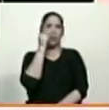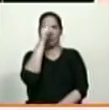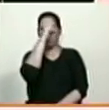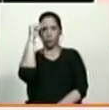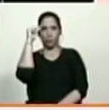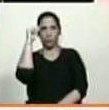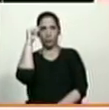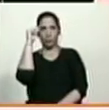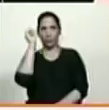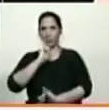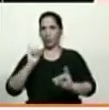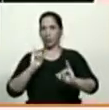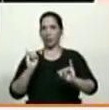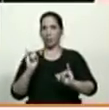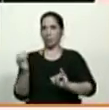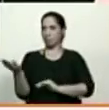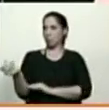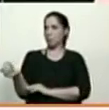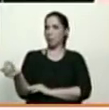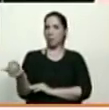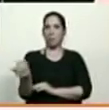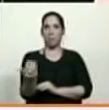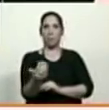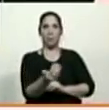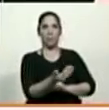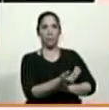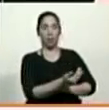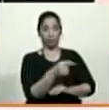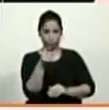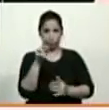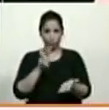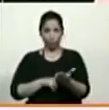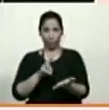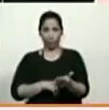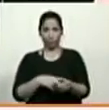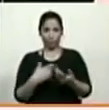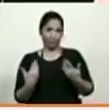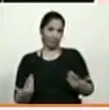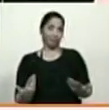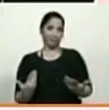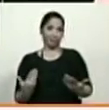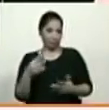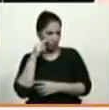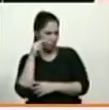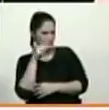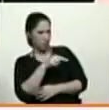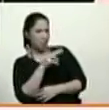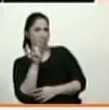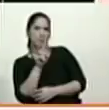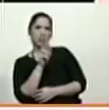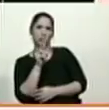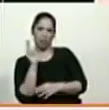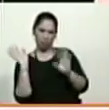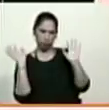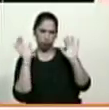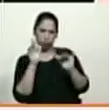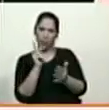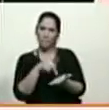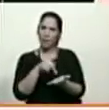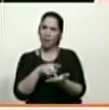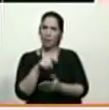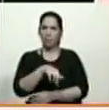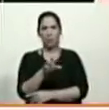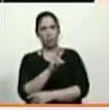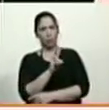mira, viene con su bolsita, páguenme. Esa es la verdad. Pero vengan a Venezuela, vengan a Venezuela, como se lo hemos dicho